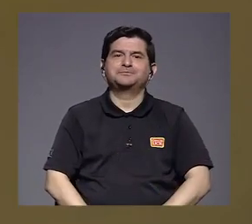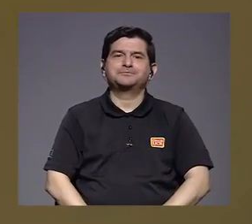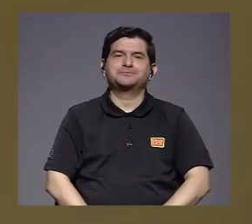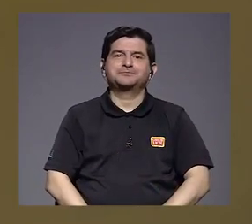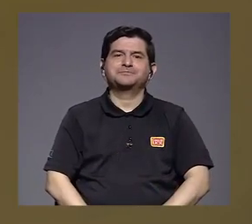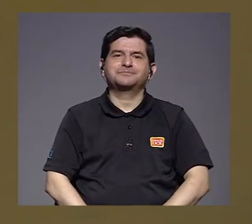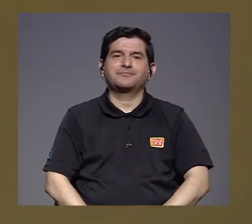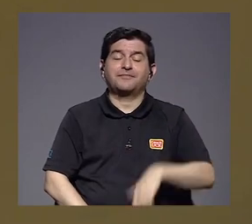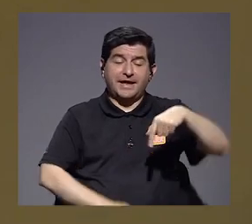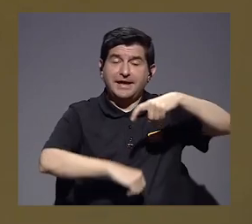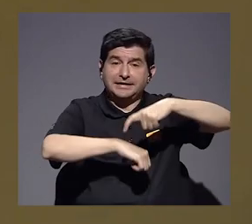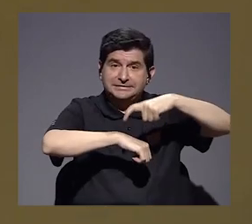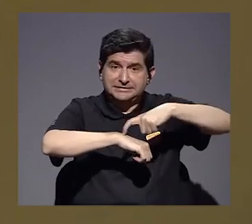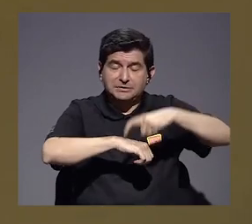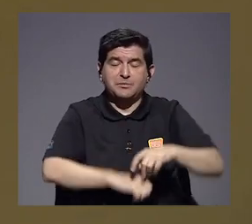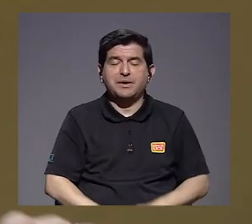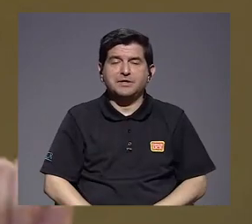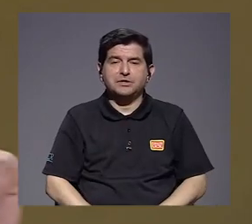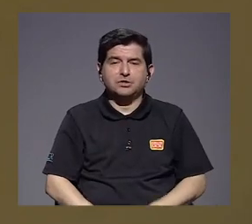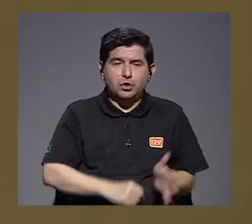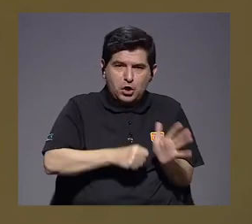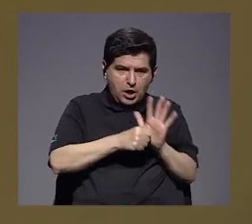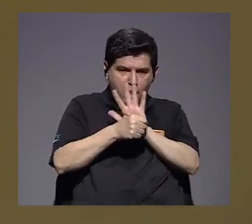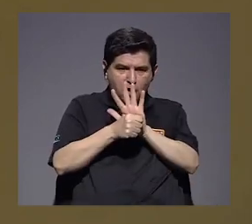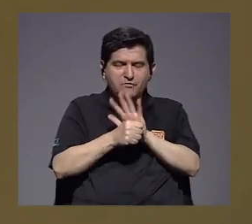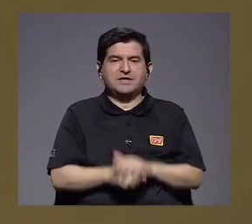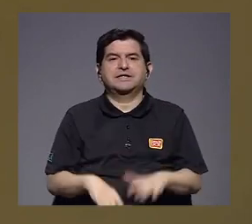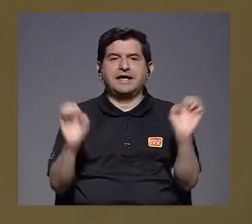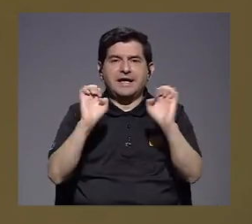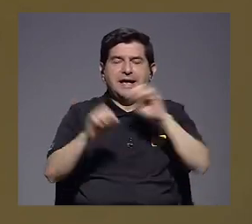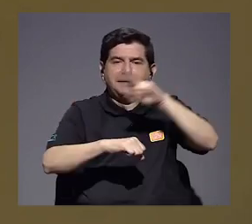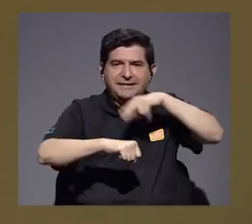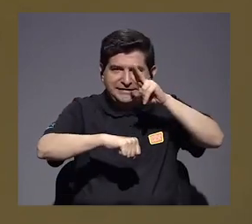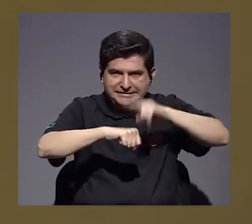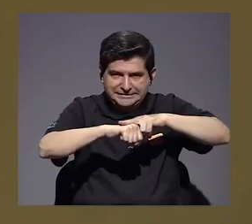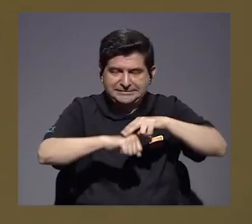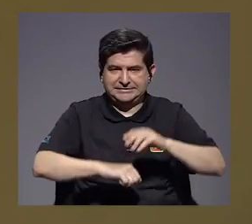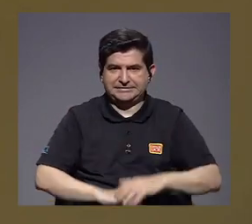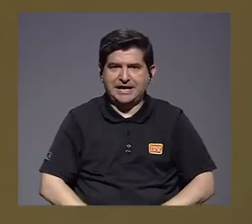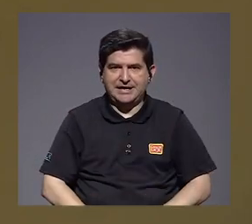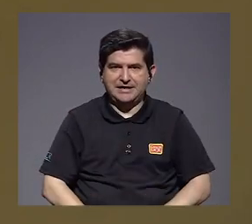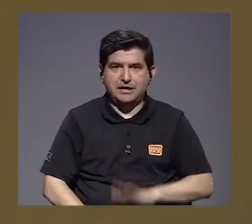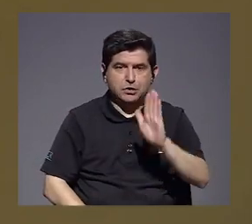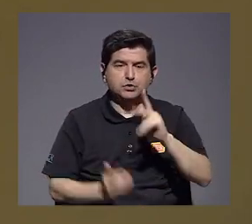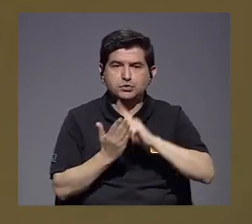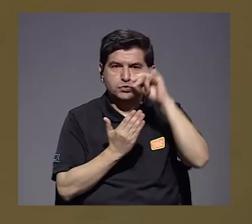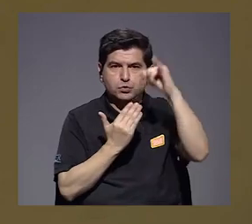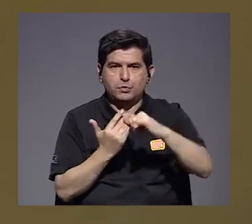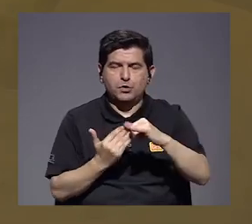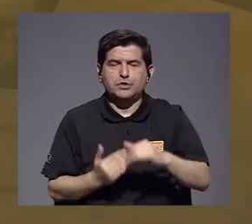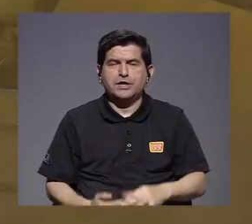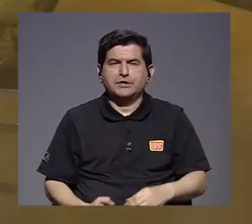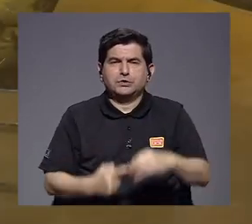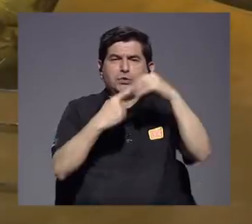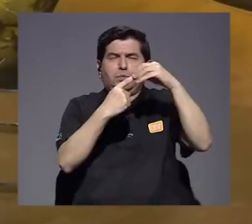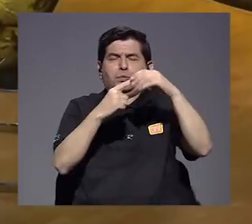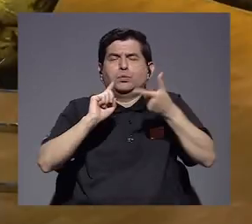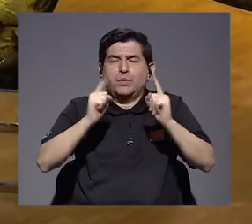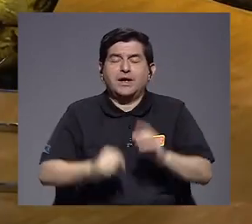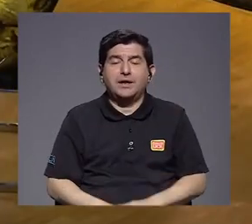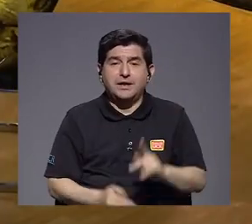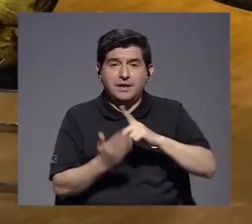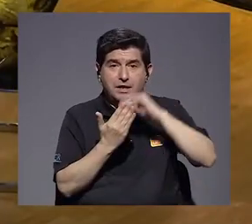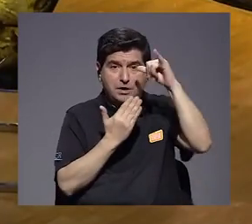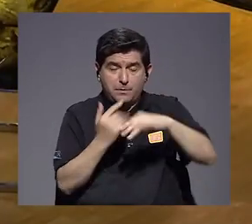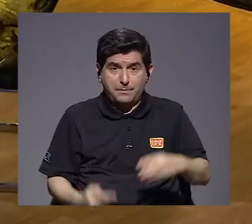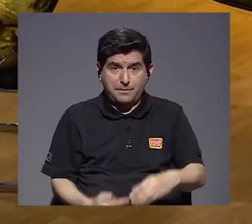En este momento COVID que se vive en emergencia nacional, ¿cuál es su proyecto estrella? El proyecto